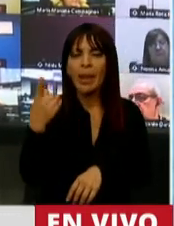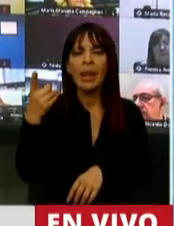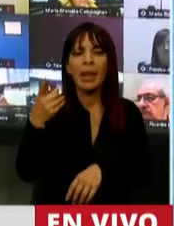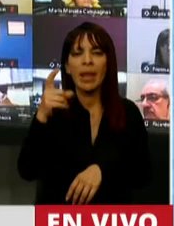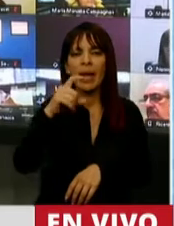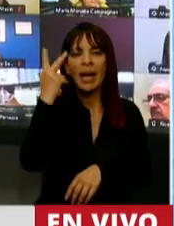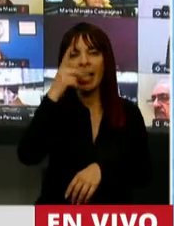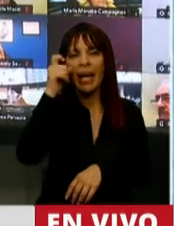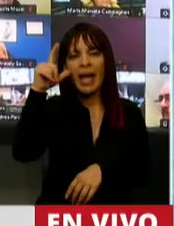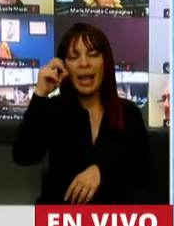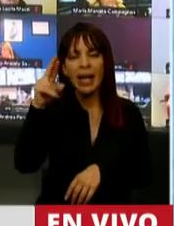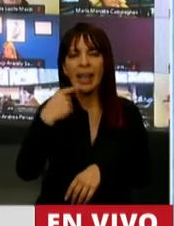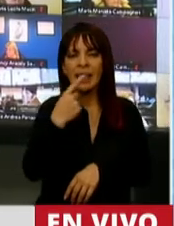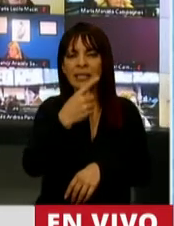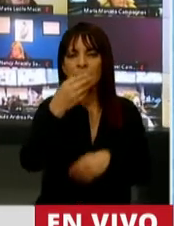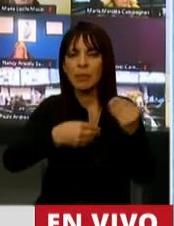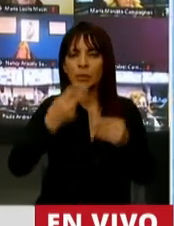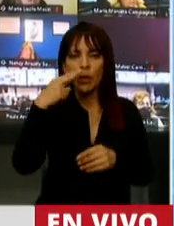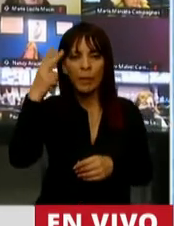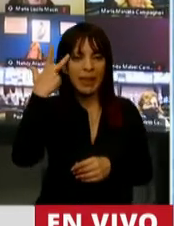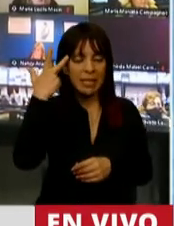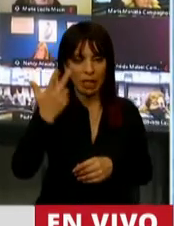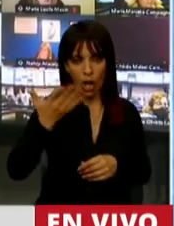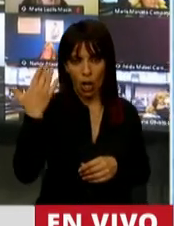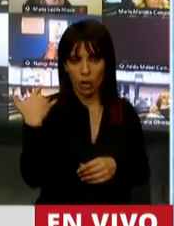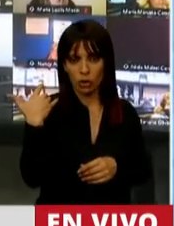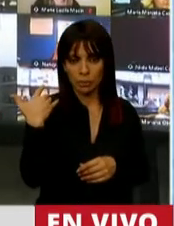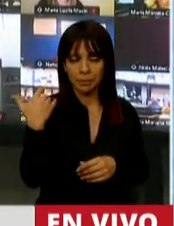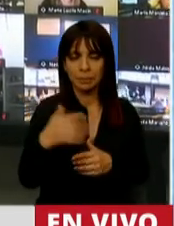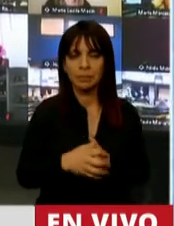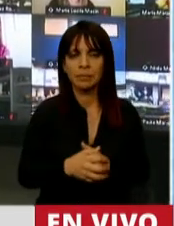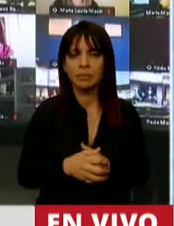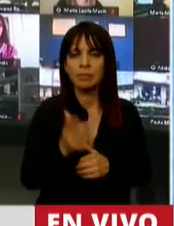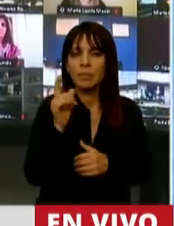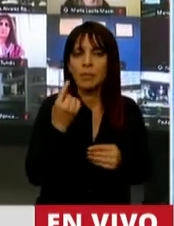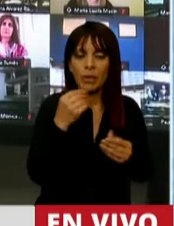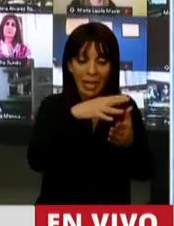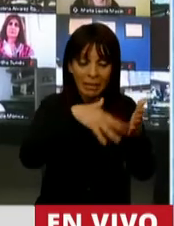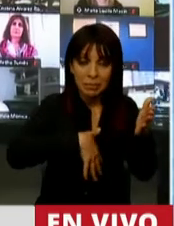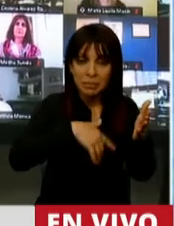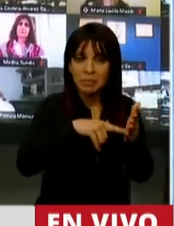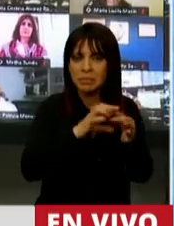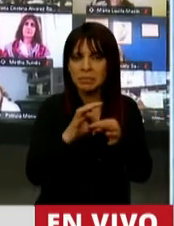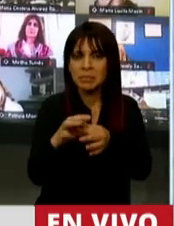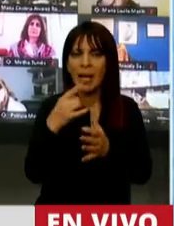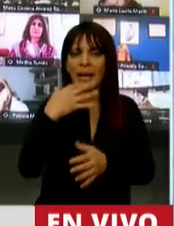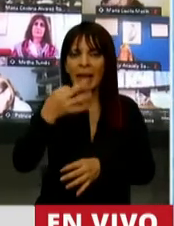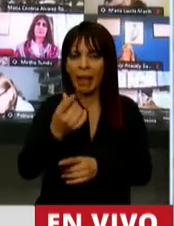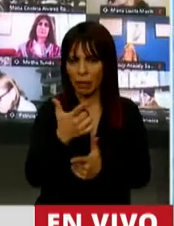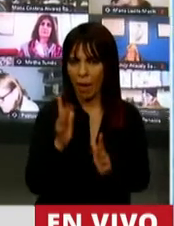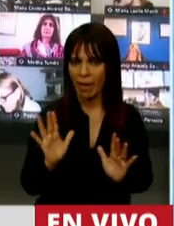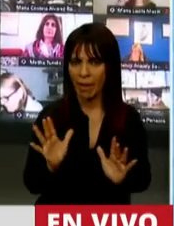decía el presupuesto 2018 cuando no se tiene o no se genera de acuerdo con la realidad fáctica por la cual